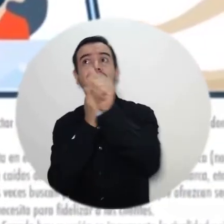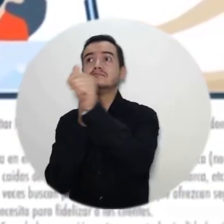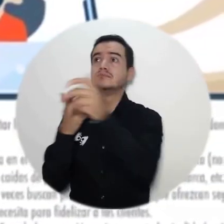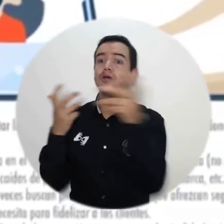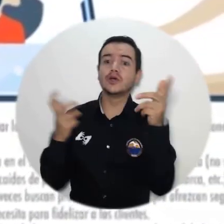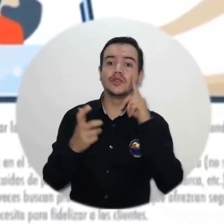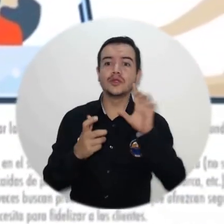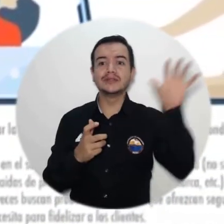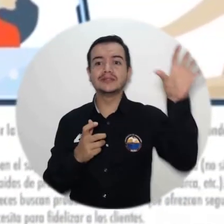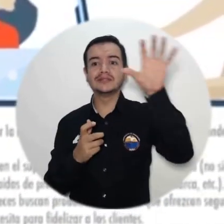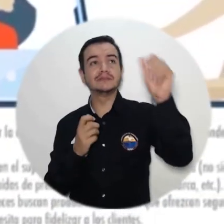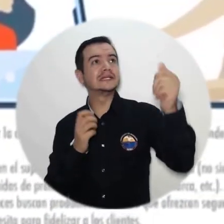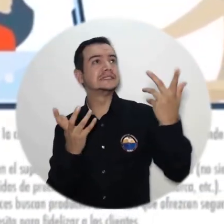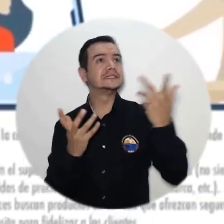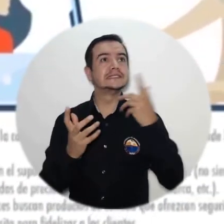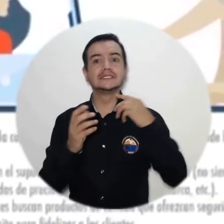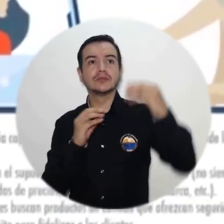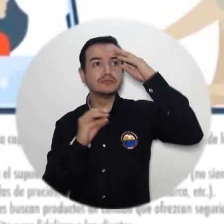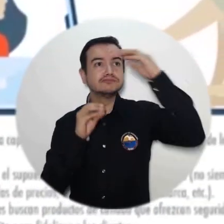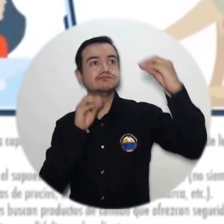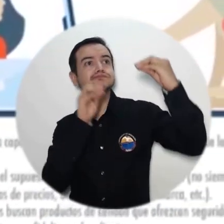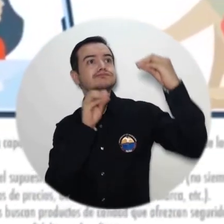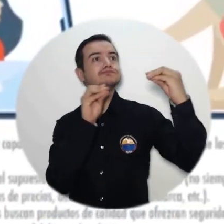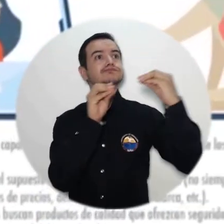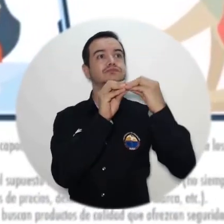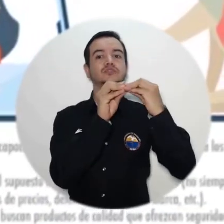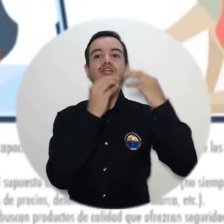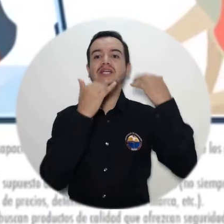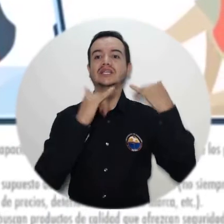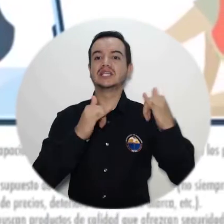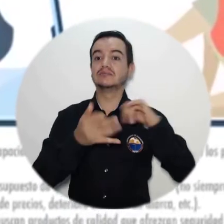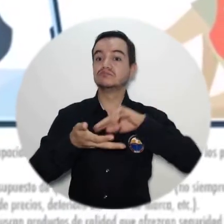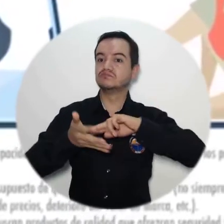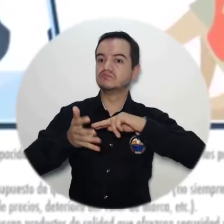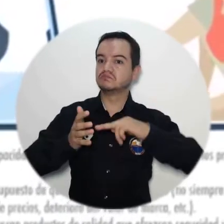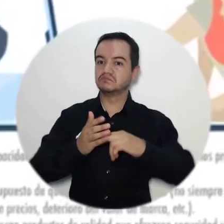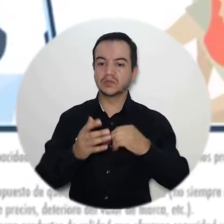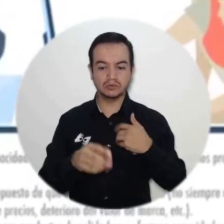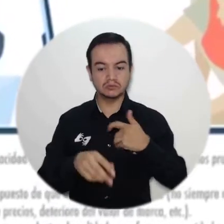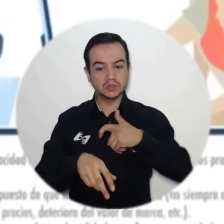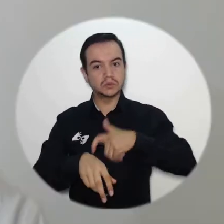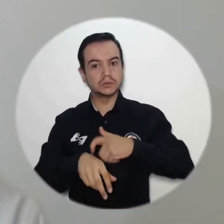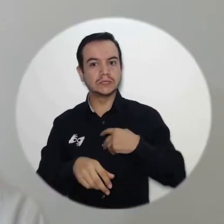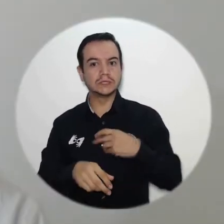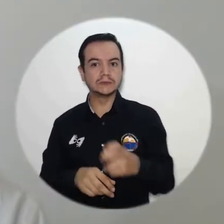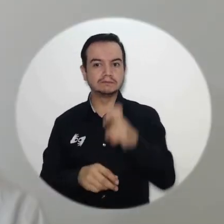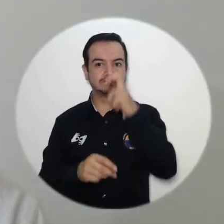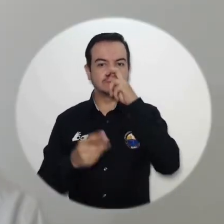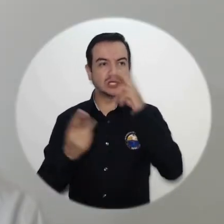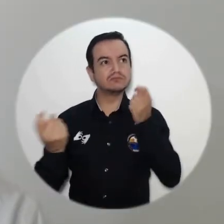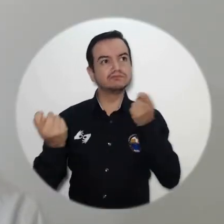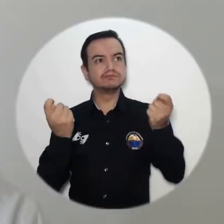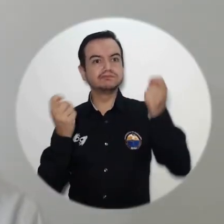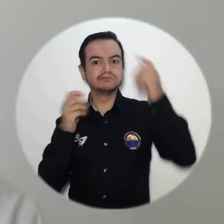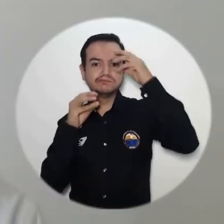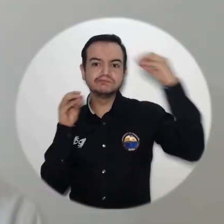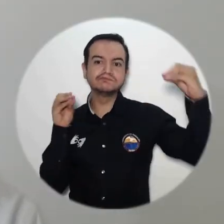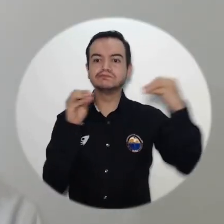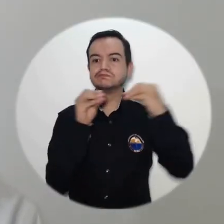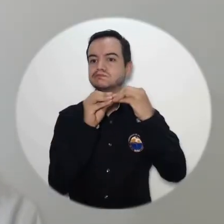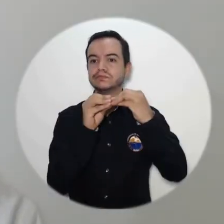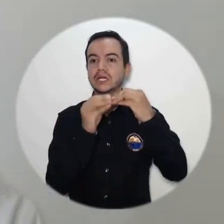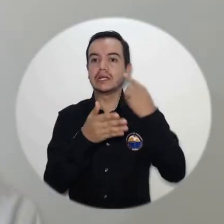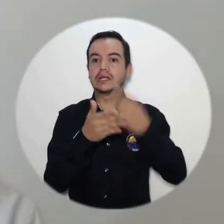Esto nos invitó a ser bastante rigurosos con la sincronización de las